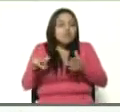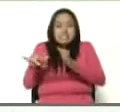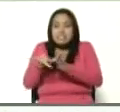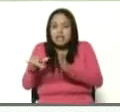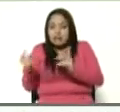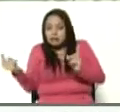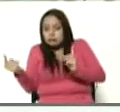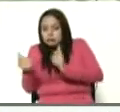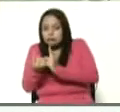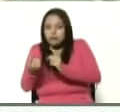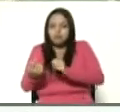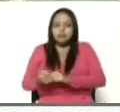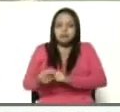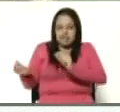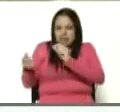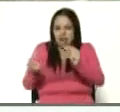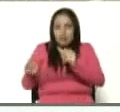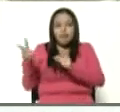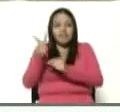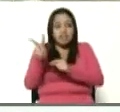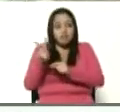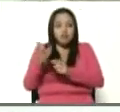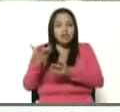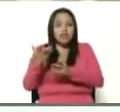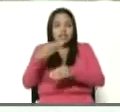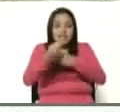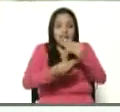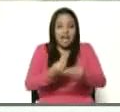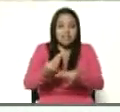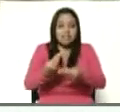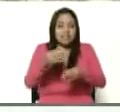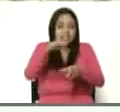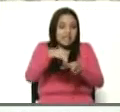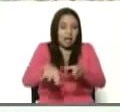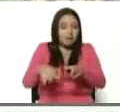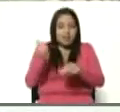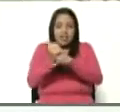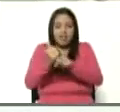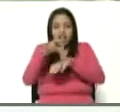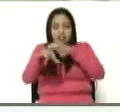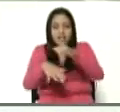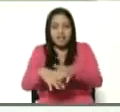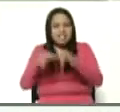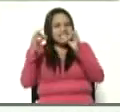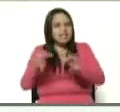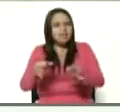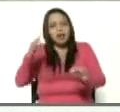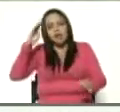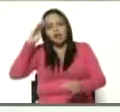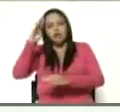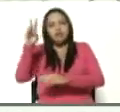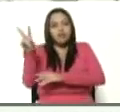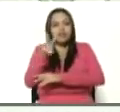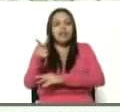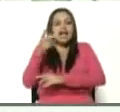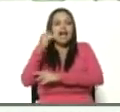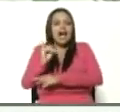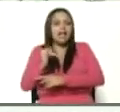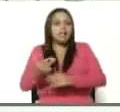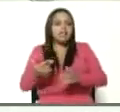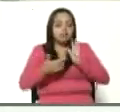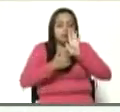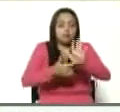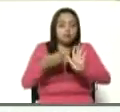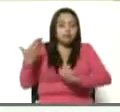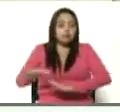para que la Venezuela productiva sepa que el destino de Venezuela está marcado y es ser una potencia